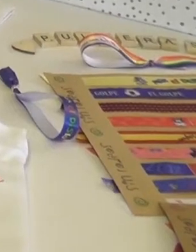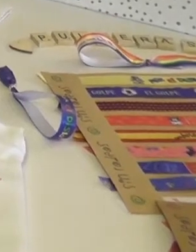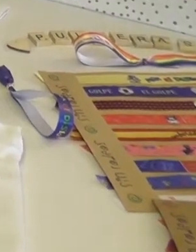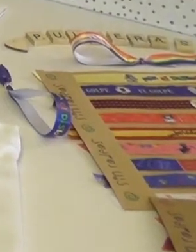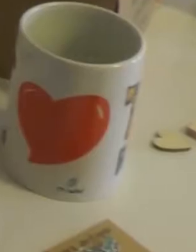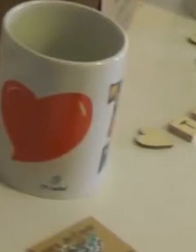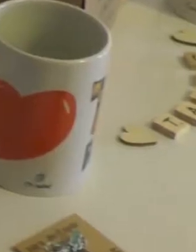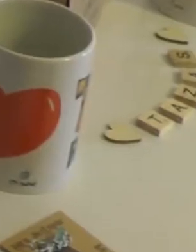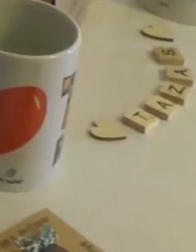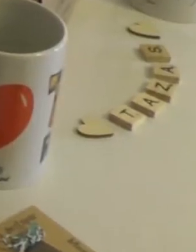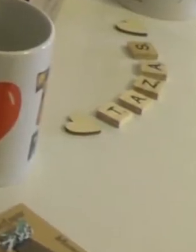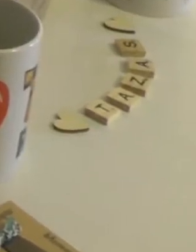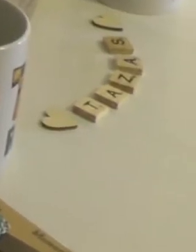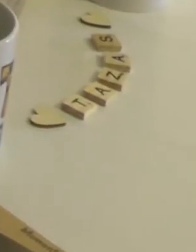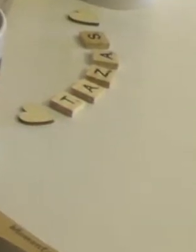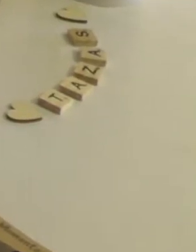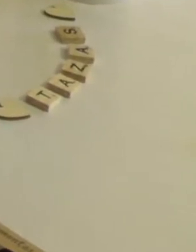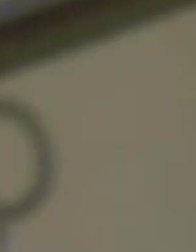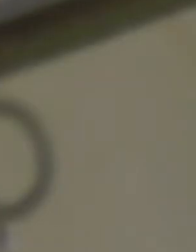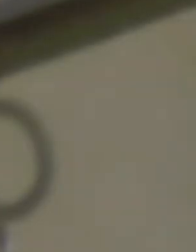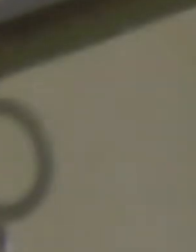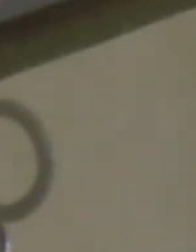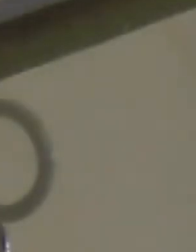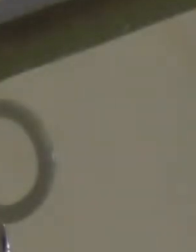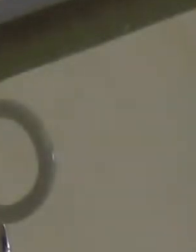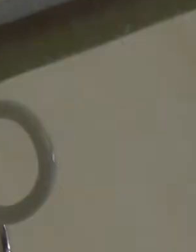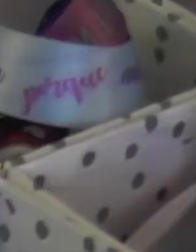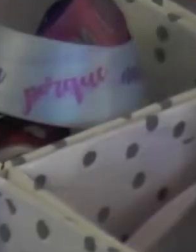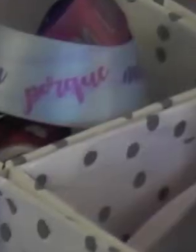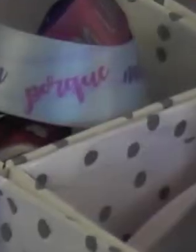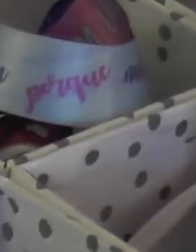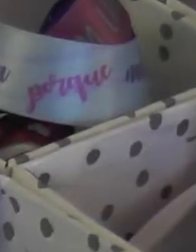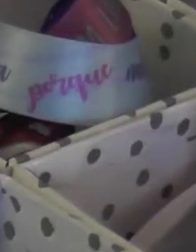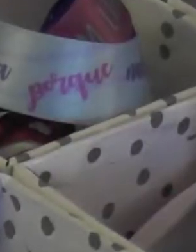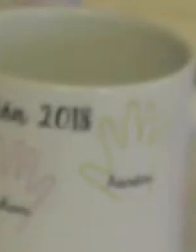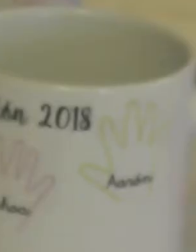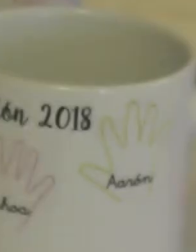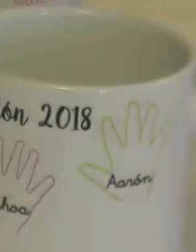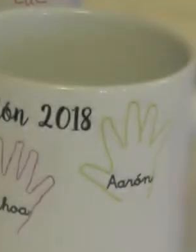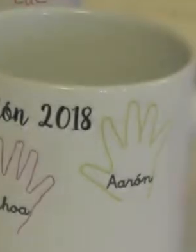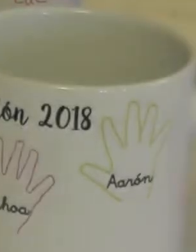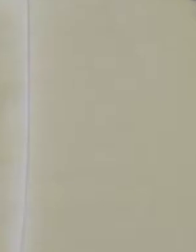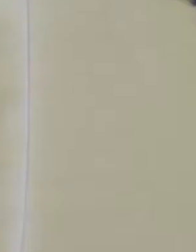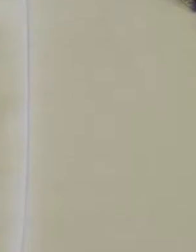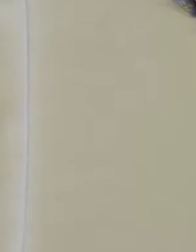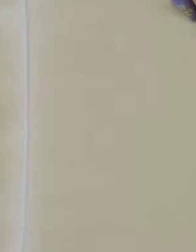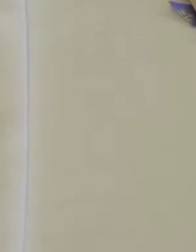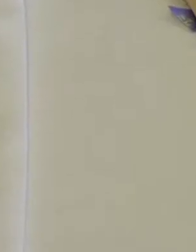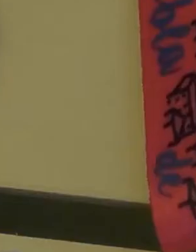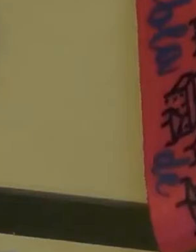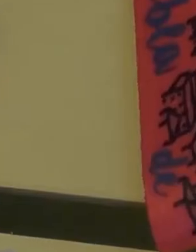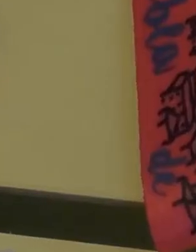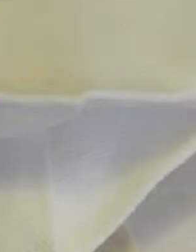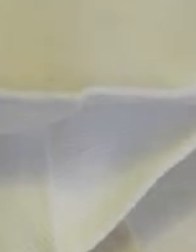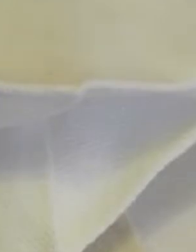Diseña, personaliza y regala sin rodeos. Pulseras, tazas, camisetas, cojines,